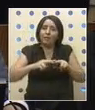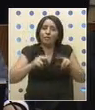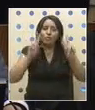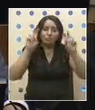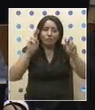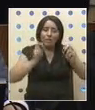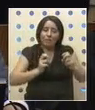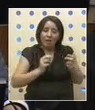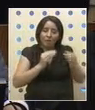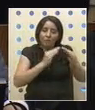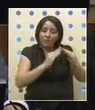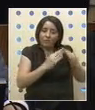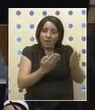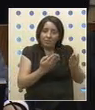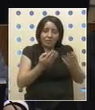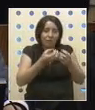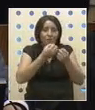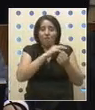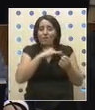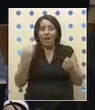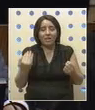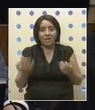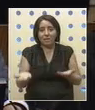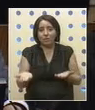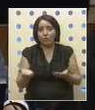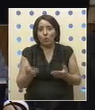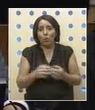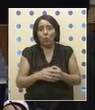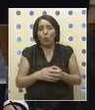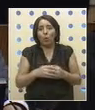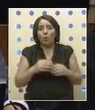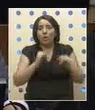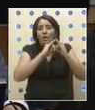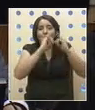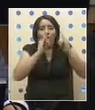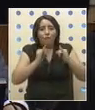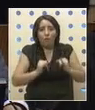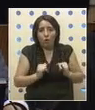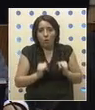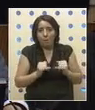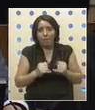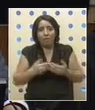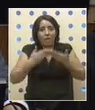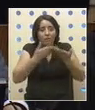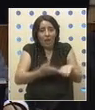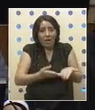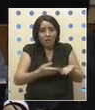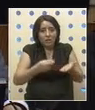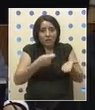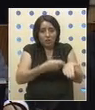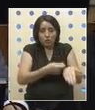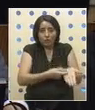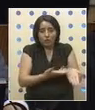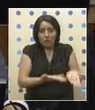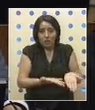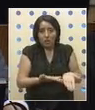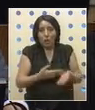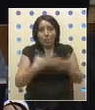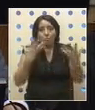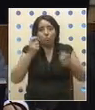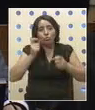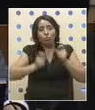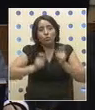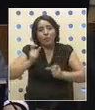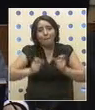simplemente un fracaso. Ha habido un fracaso en la forma de la entrega de subsidios. También hay mucha gente,